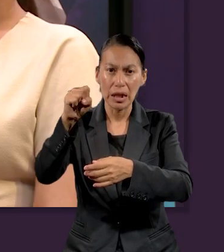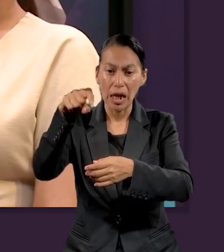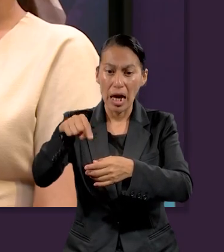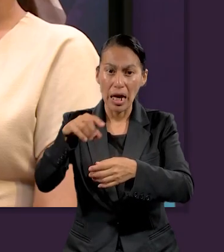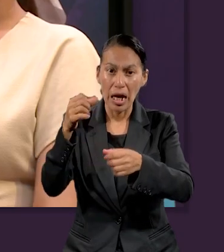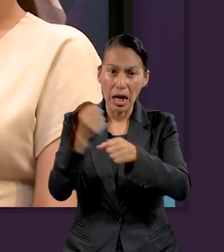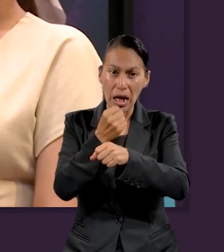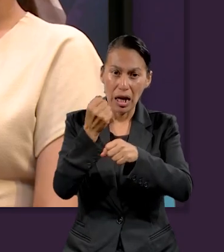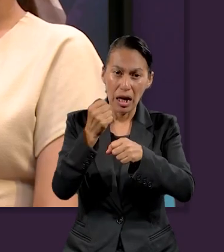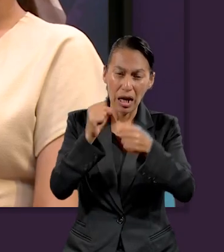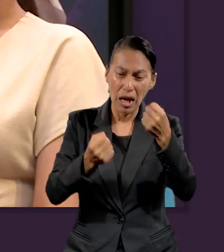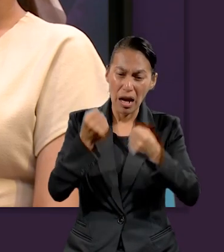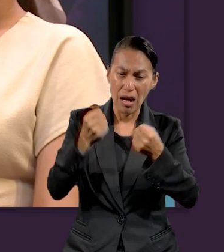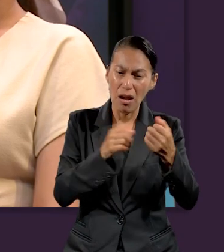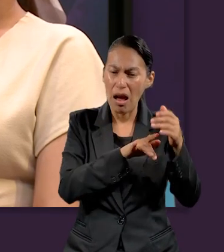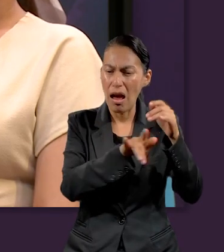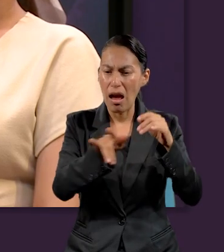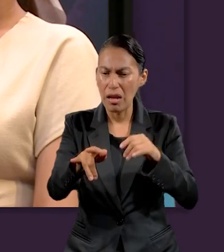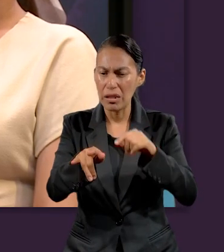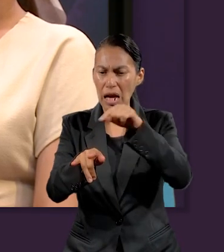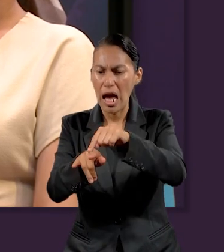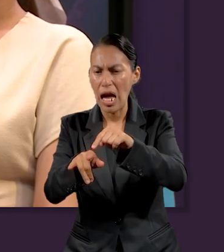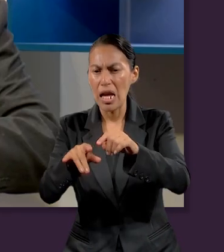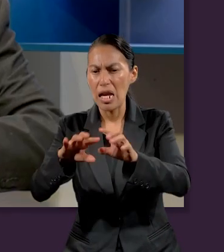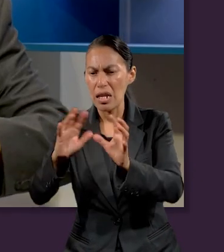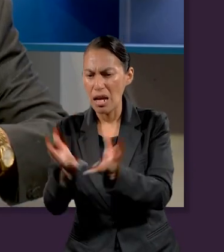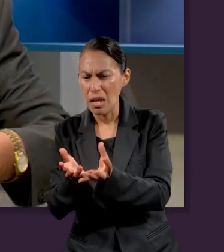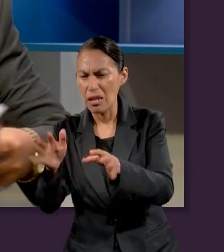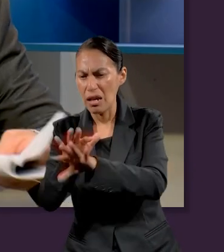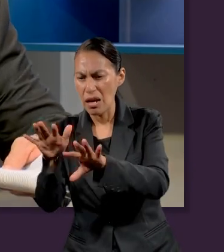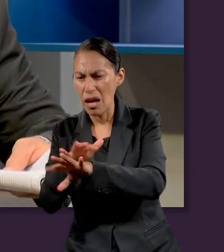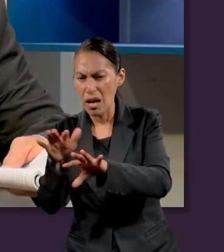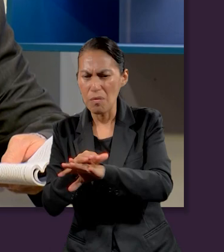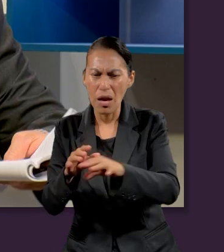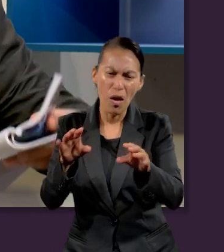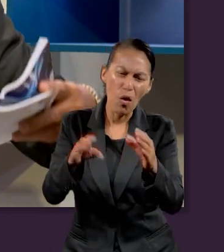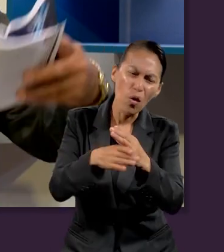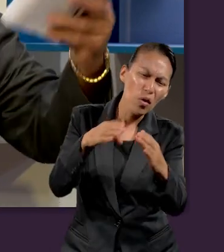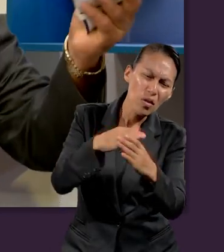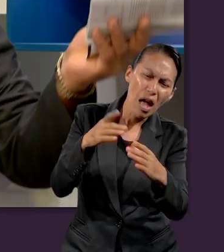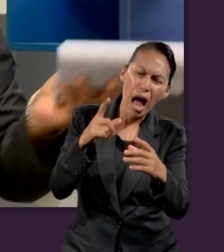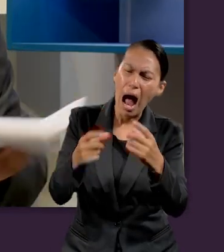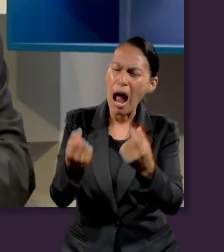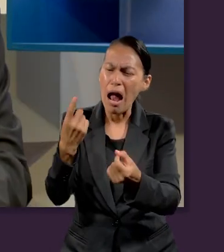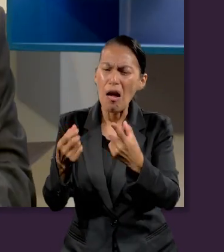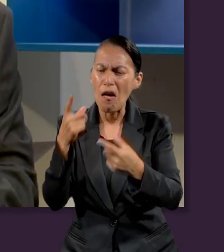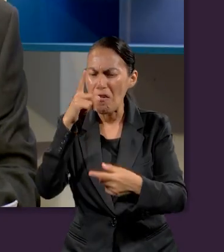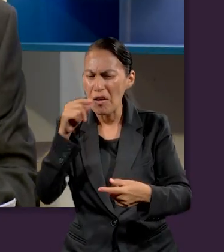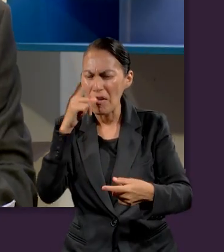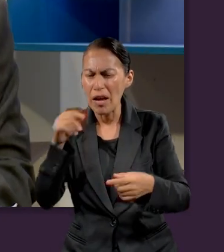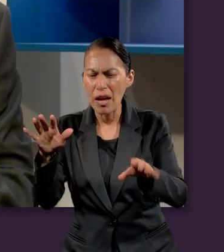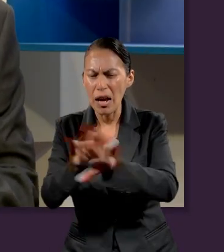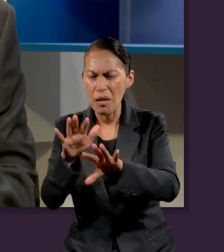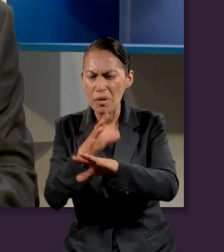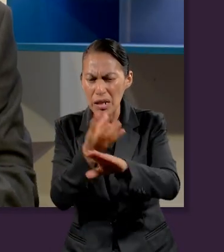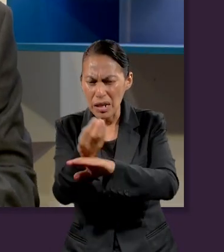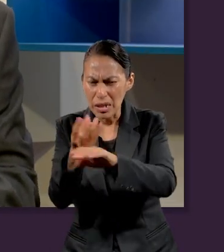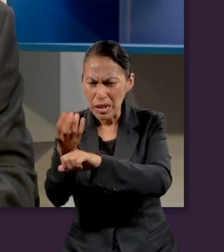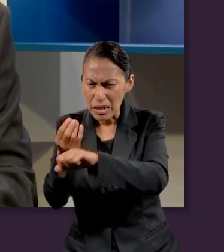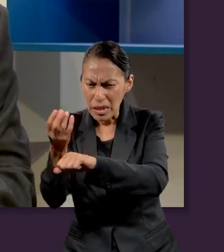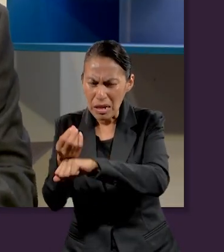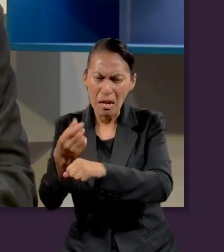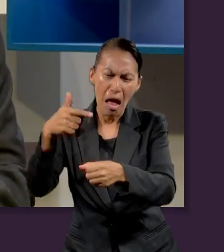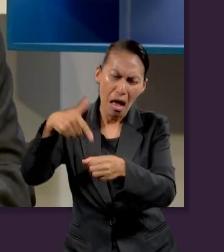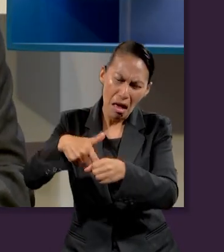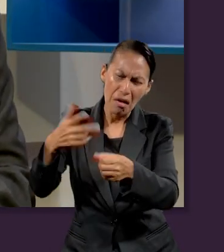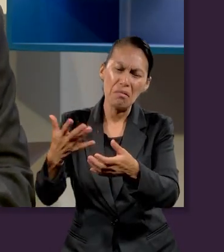hagan pequeñas reparaciones. Se le cambien los neumáticos, se les ponga un nuevo alerón y alguna otra compostura ahí al